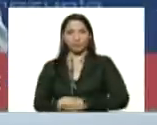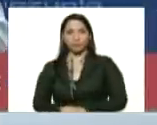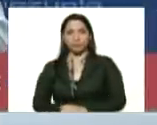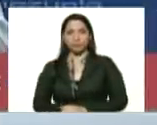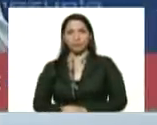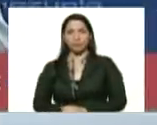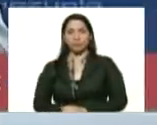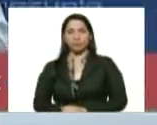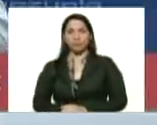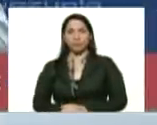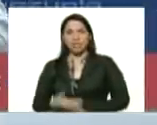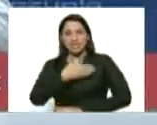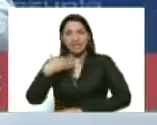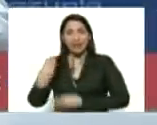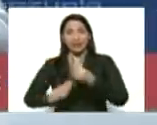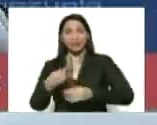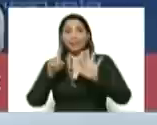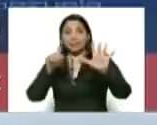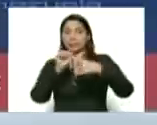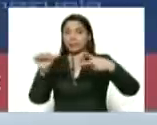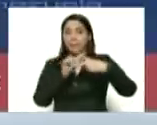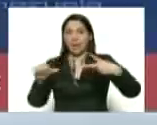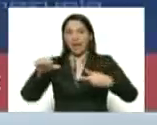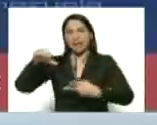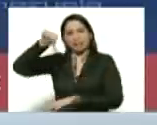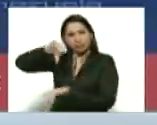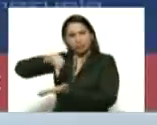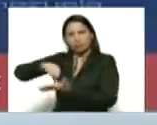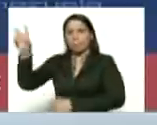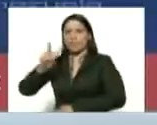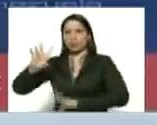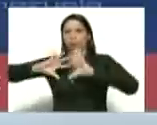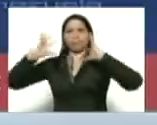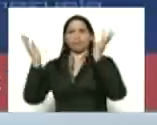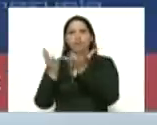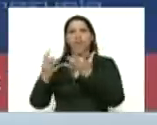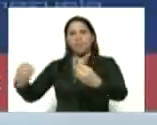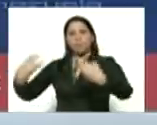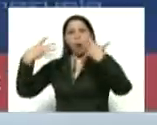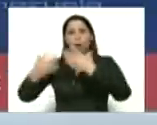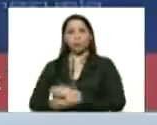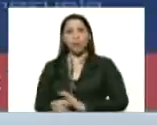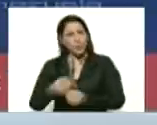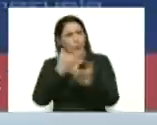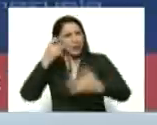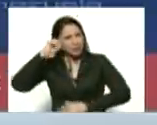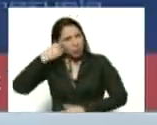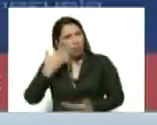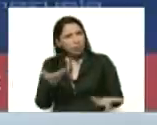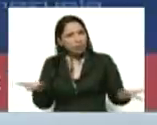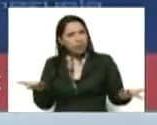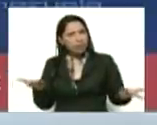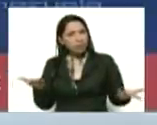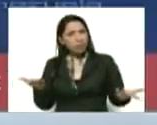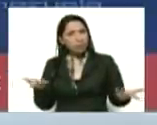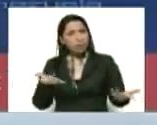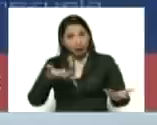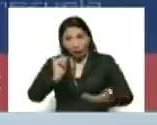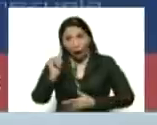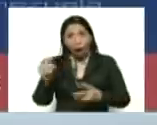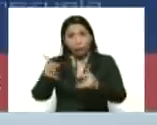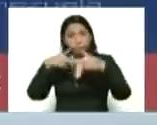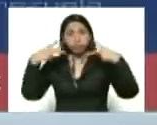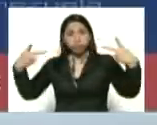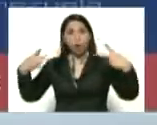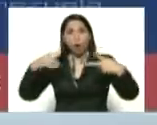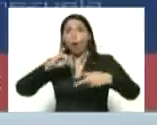pronosticaban hace 6 semanas que Venezuela iba a ser el epicentro mundial de la pandemia ustedes se acuerdan ahí están los artículos Jorge